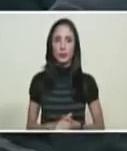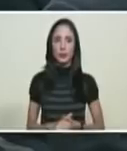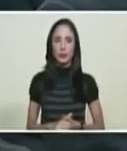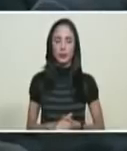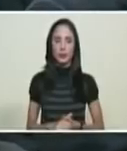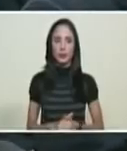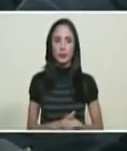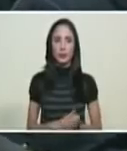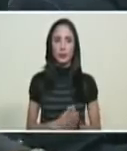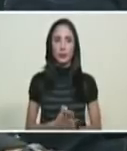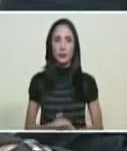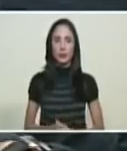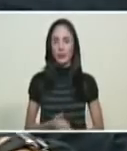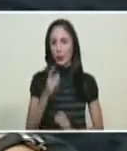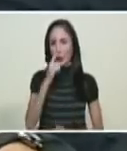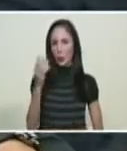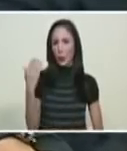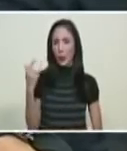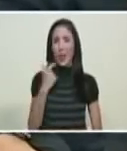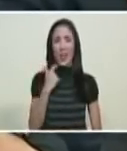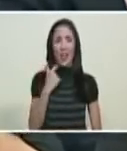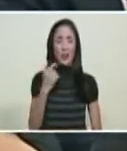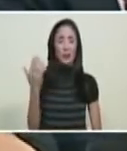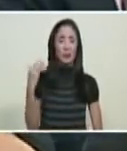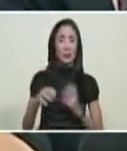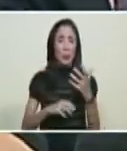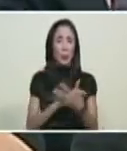Hemos pasado por años de dificultades.